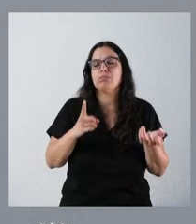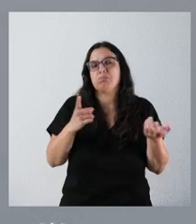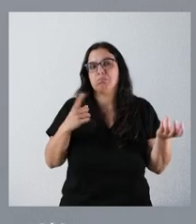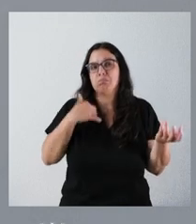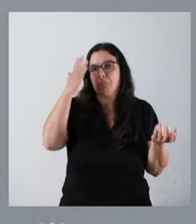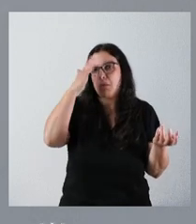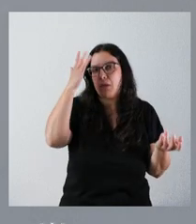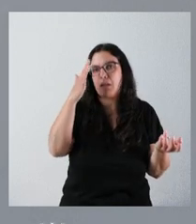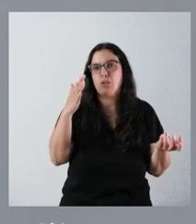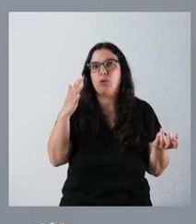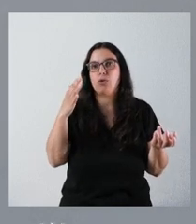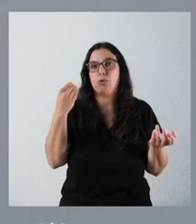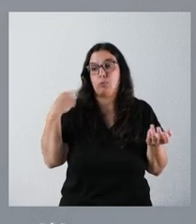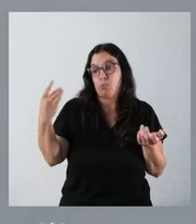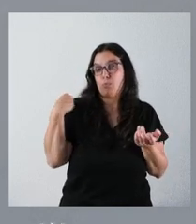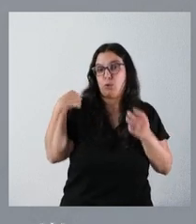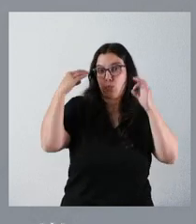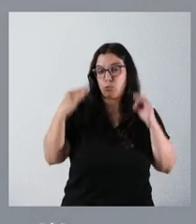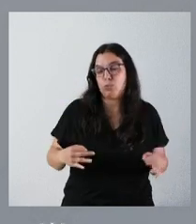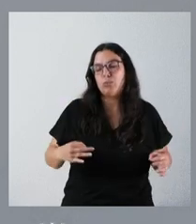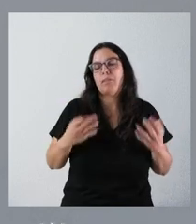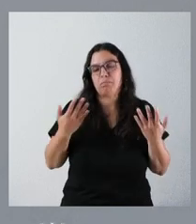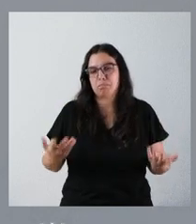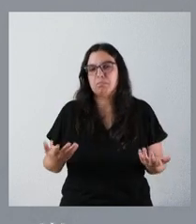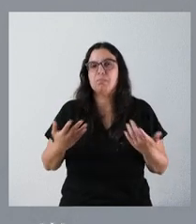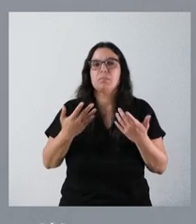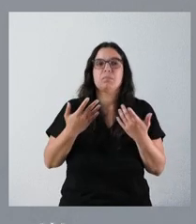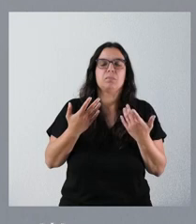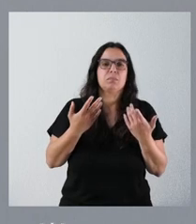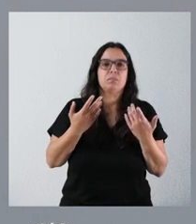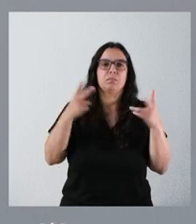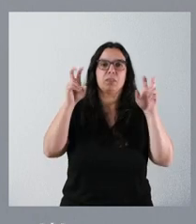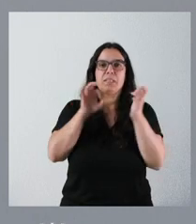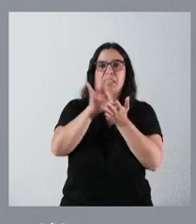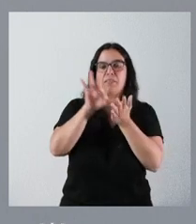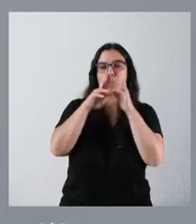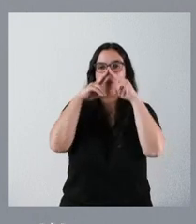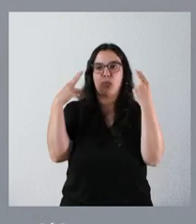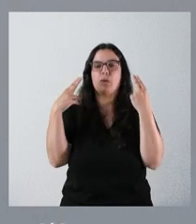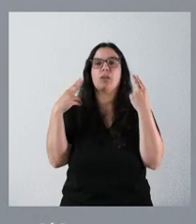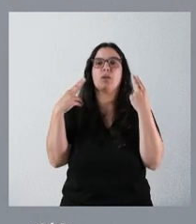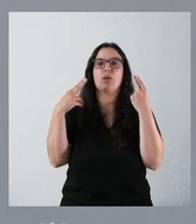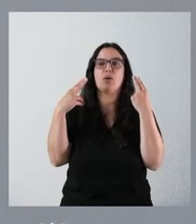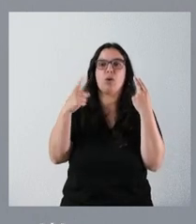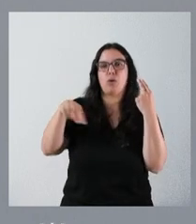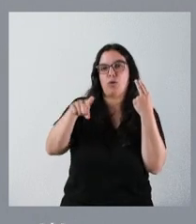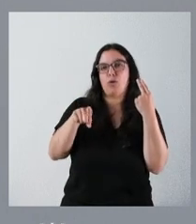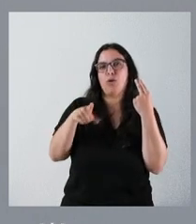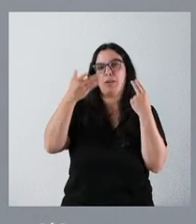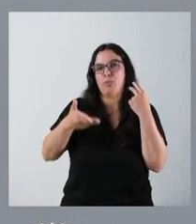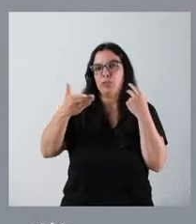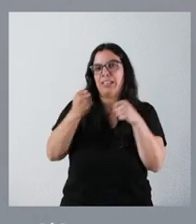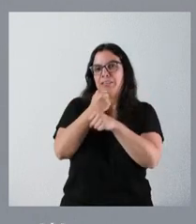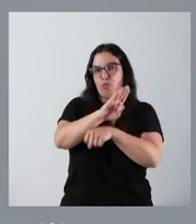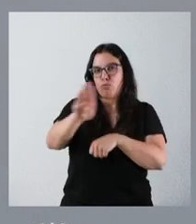a instancias de su pregunta concreta y tratándose del servicio público que usted representa, sí que podamos ofrecerle